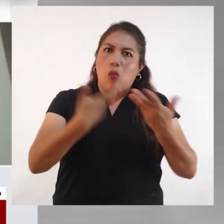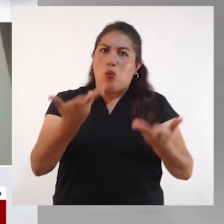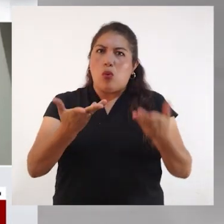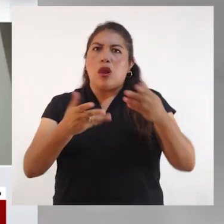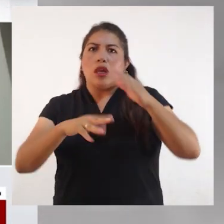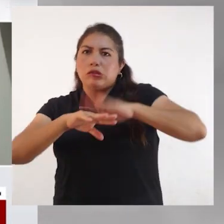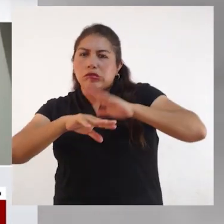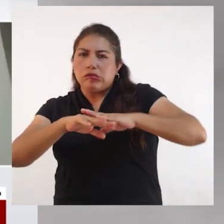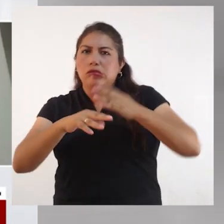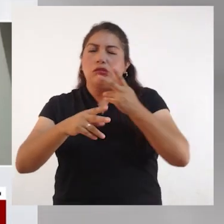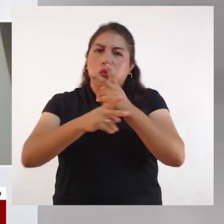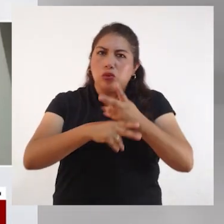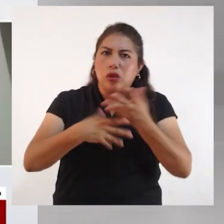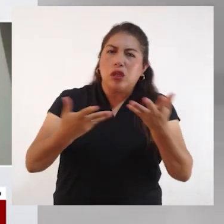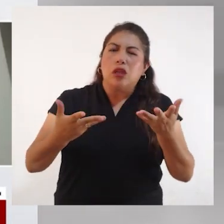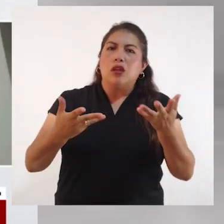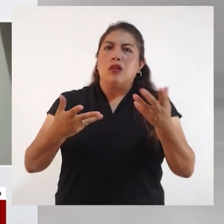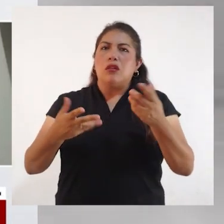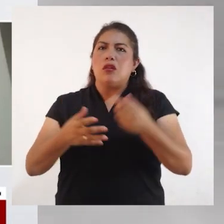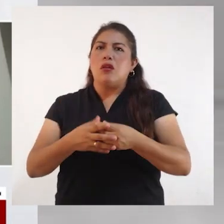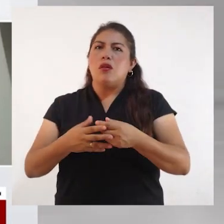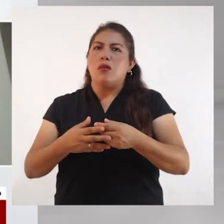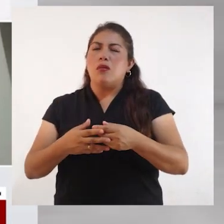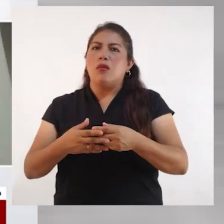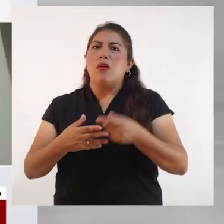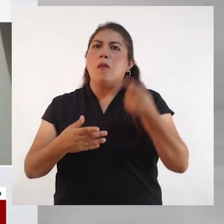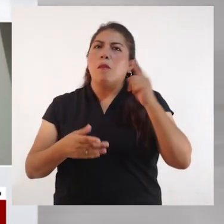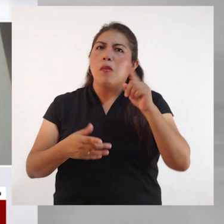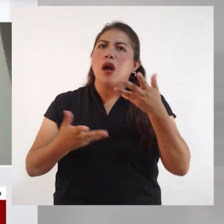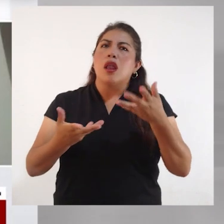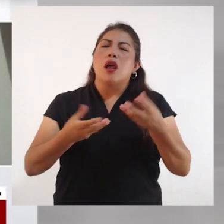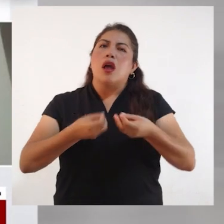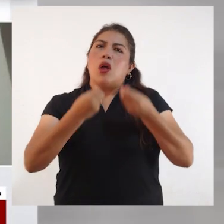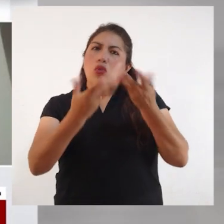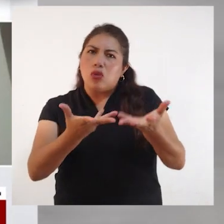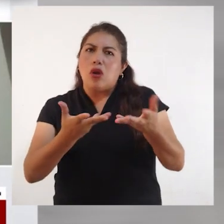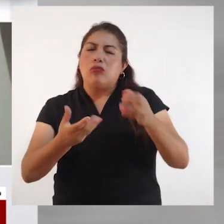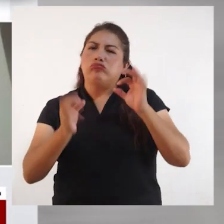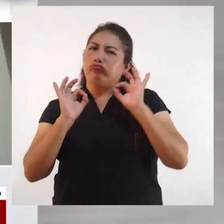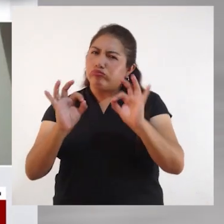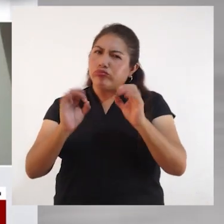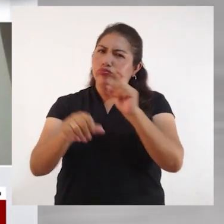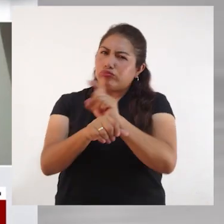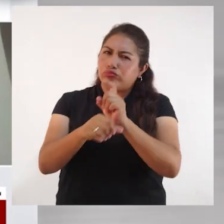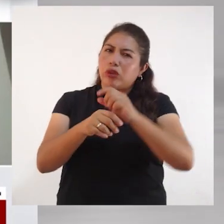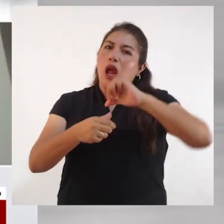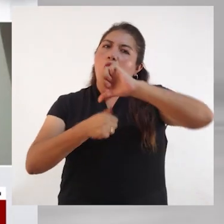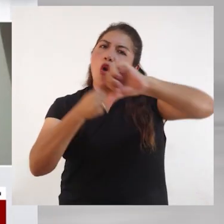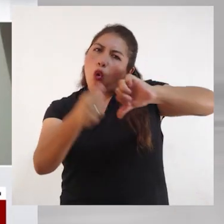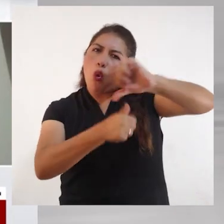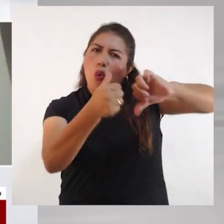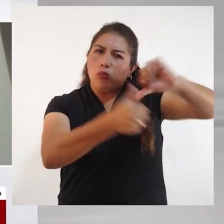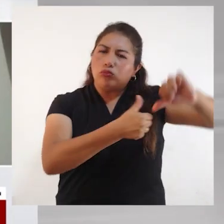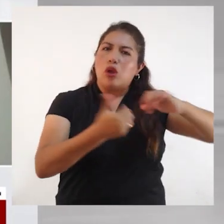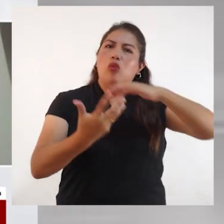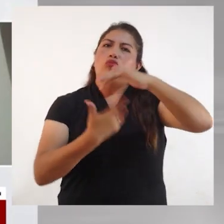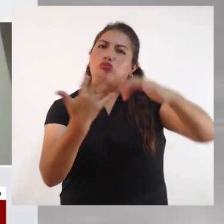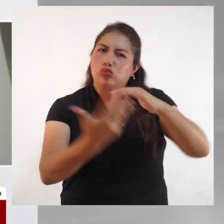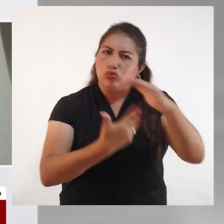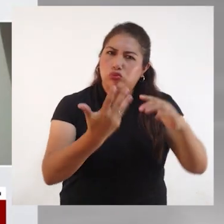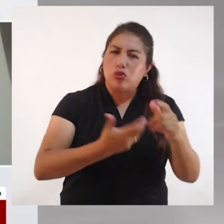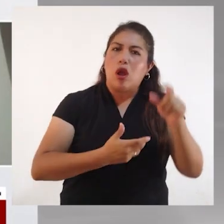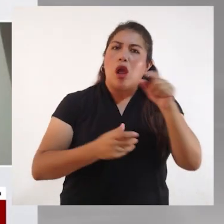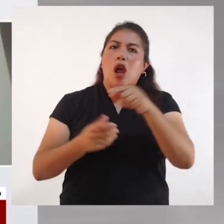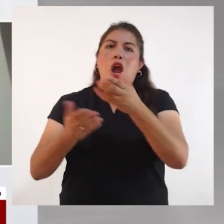para prevenir situaciones de violencia, para propiciar una convivencia studentila adecuada entre los